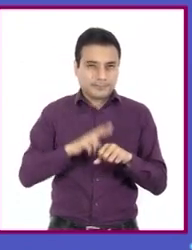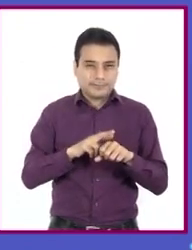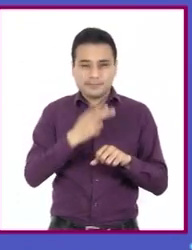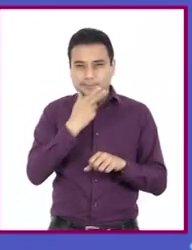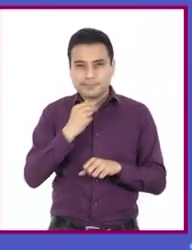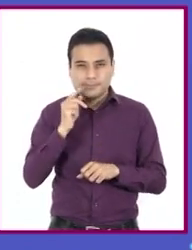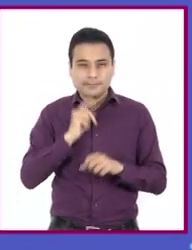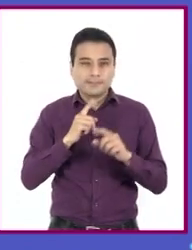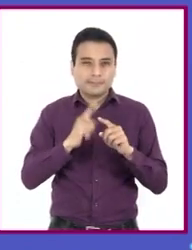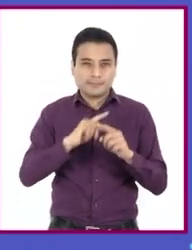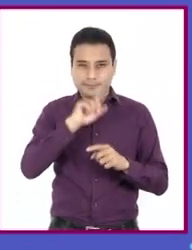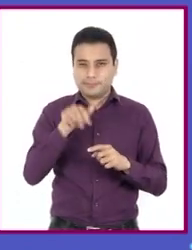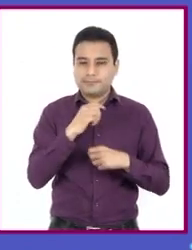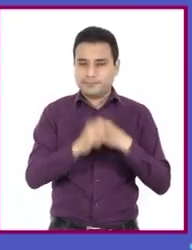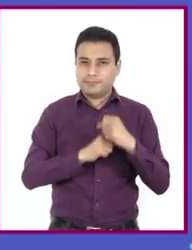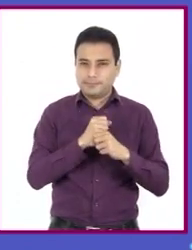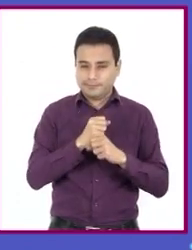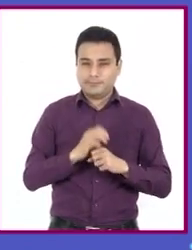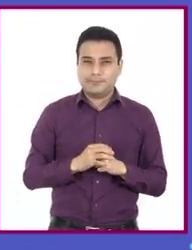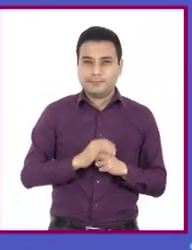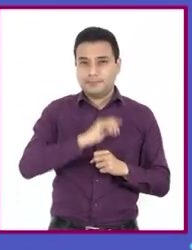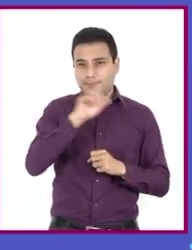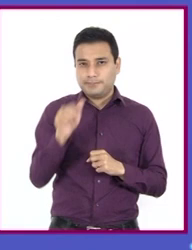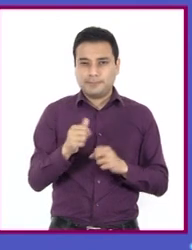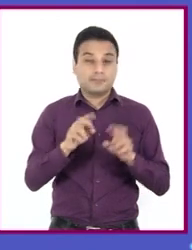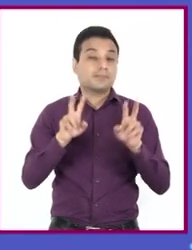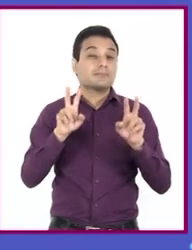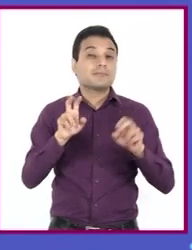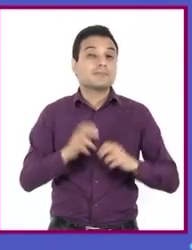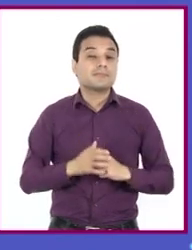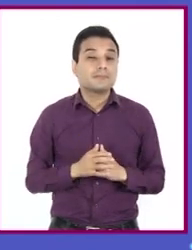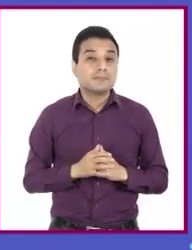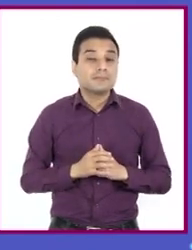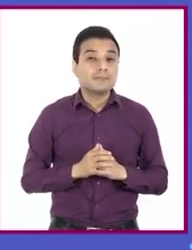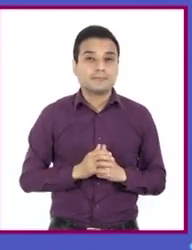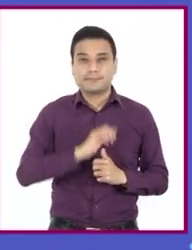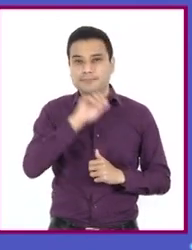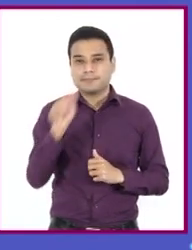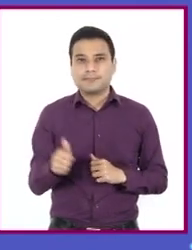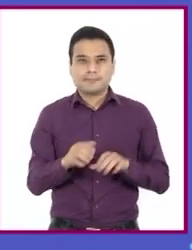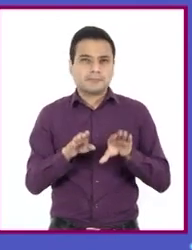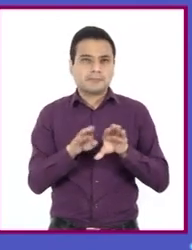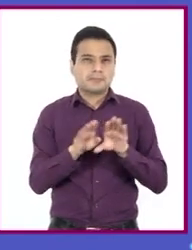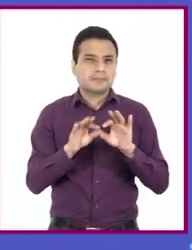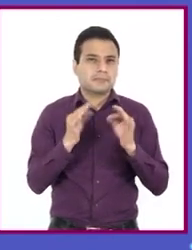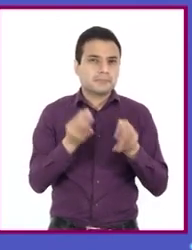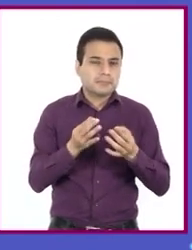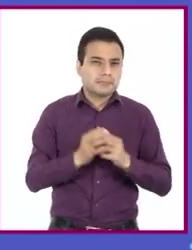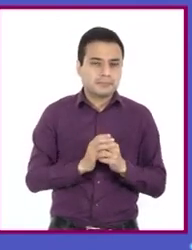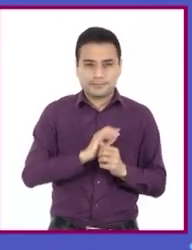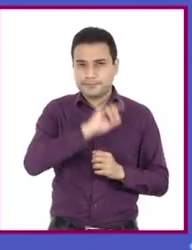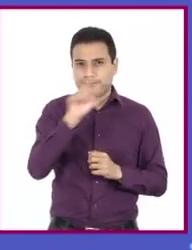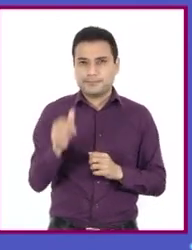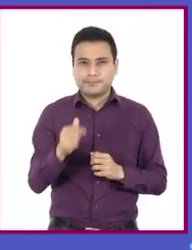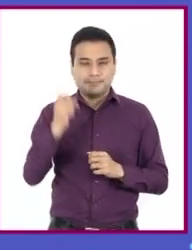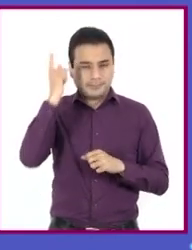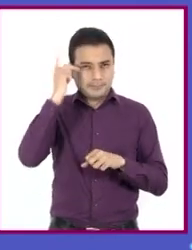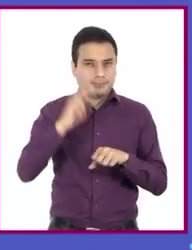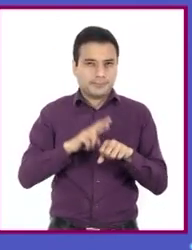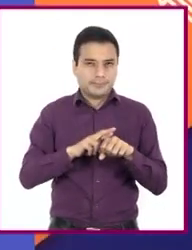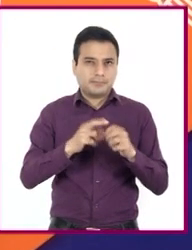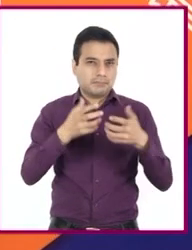del año de publicación. Luego, el título de la película, el formato medio y el nombre de la productora o estudio.